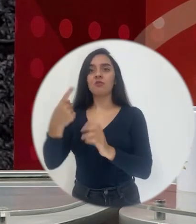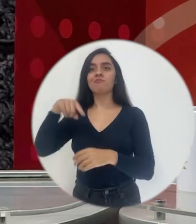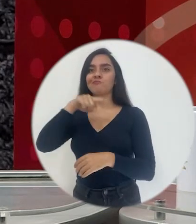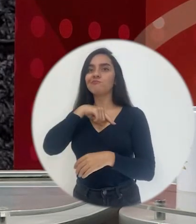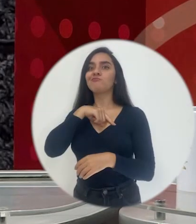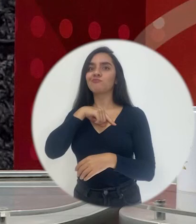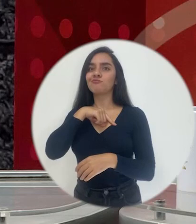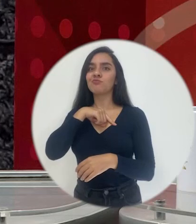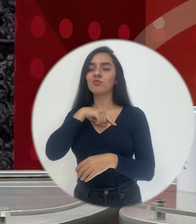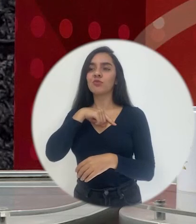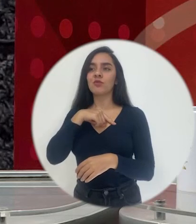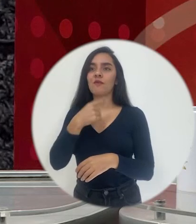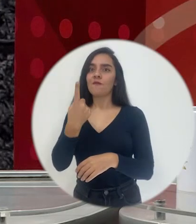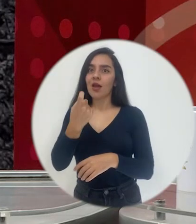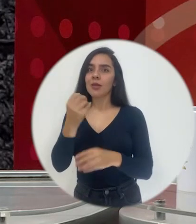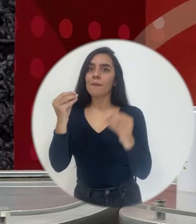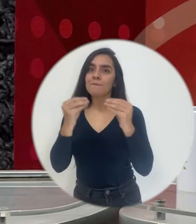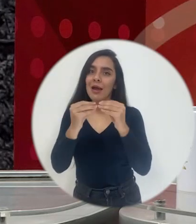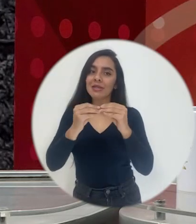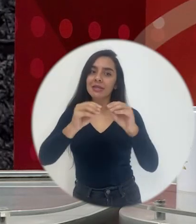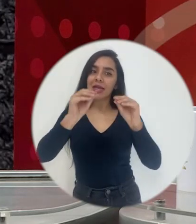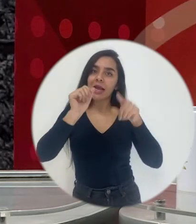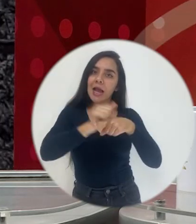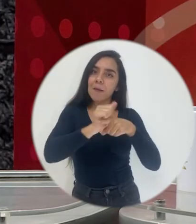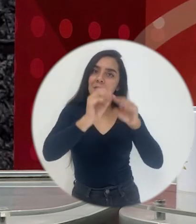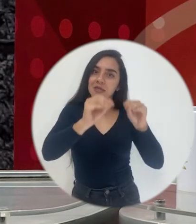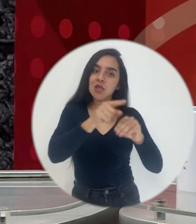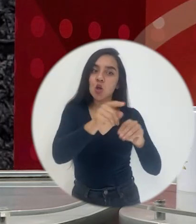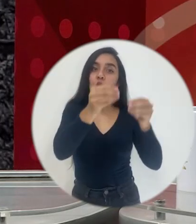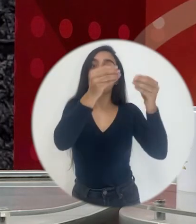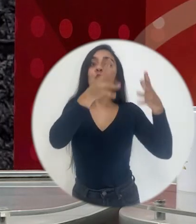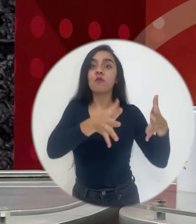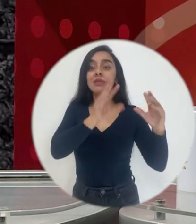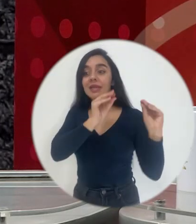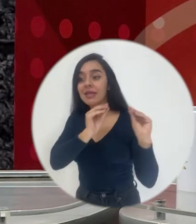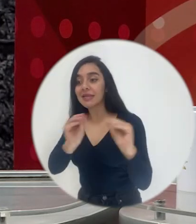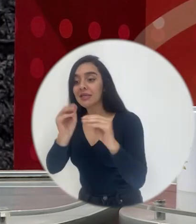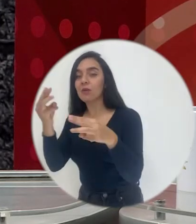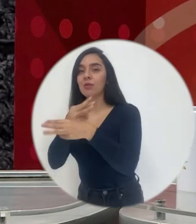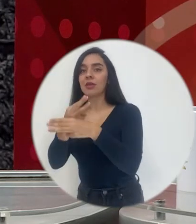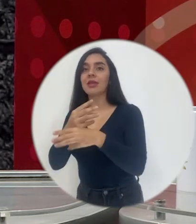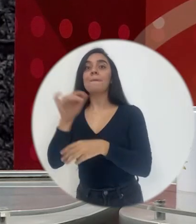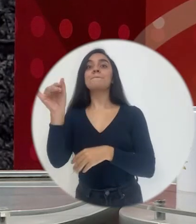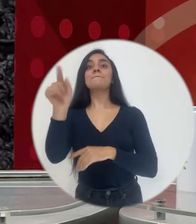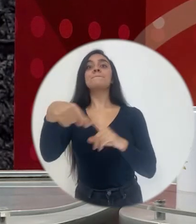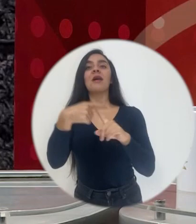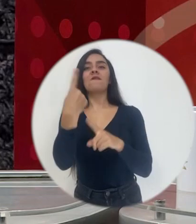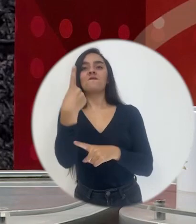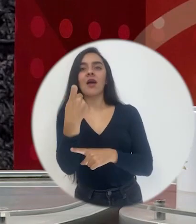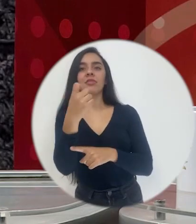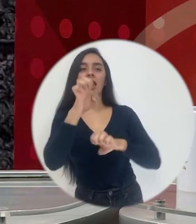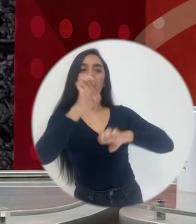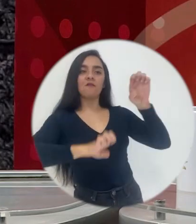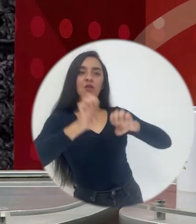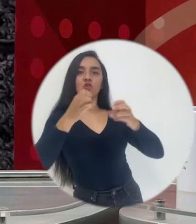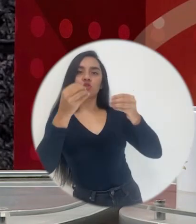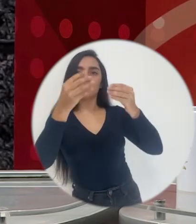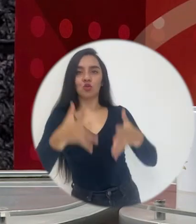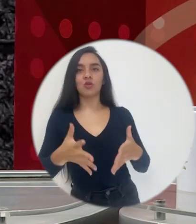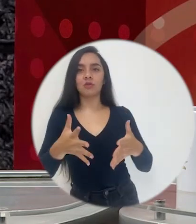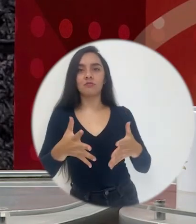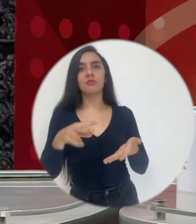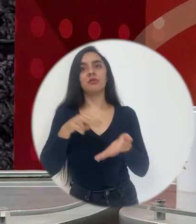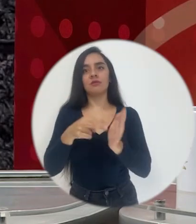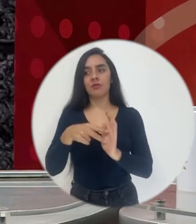debiendo capacitación docente y no tenemos tampoco evaluación docente. Entonces, estamos por ahí